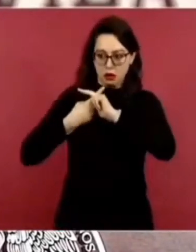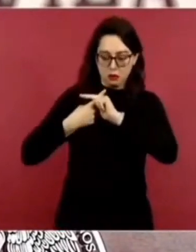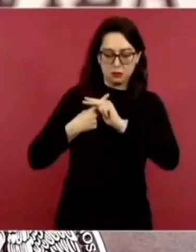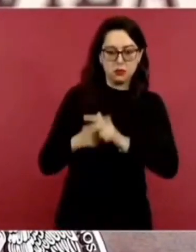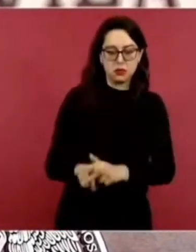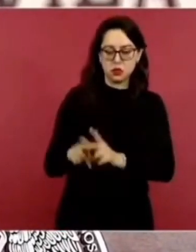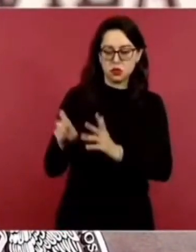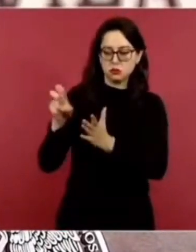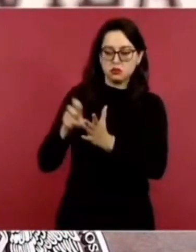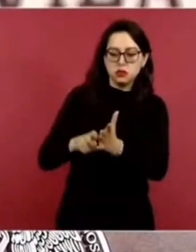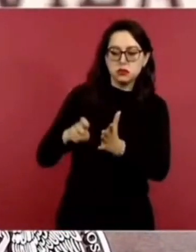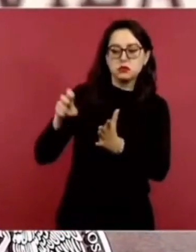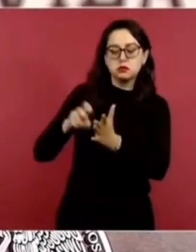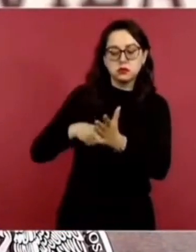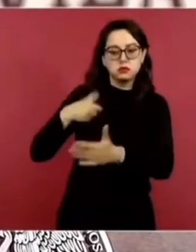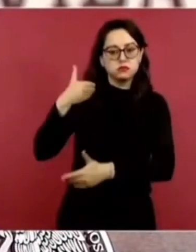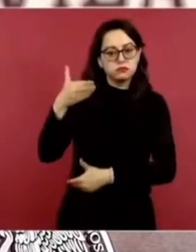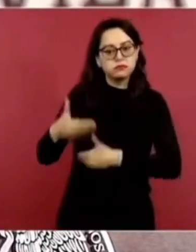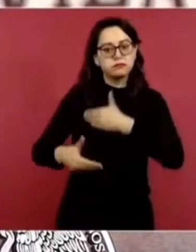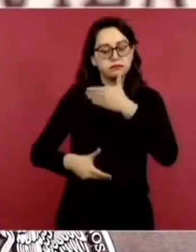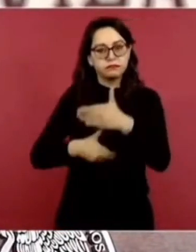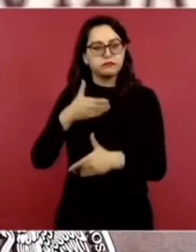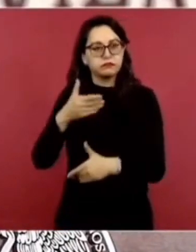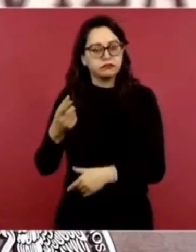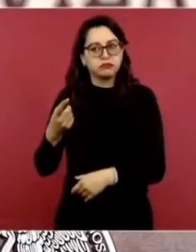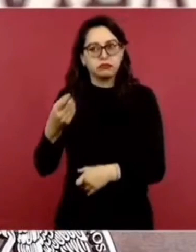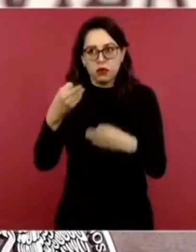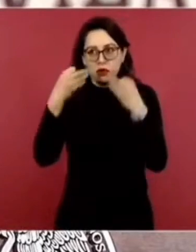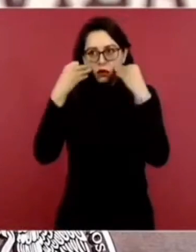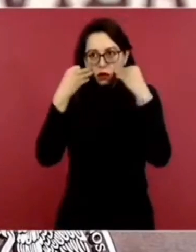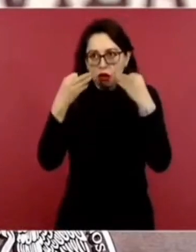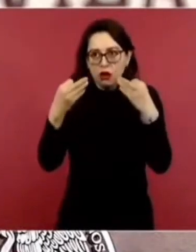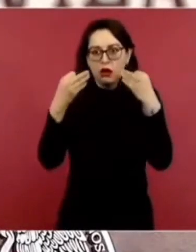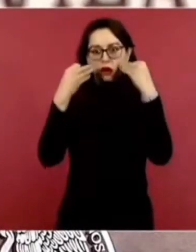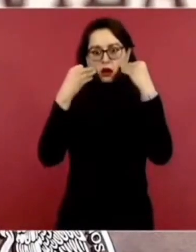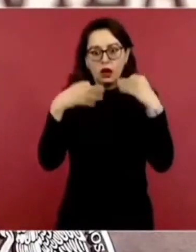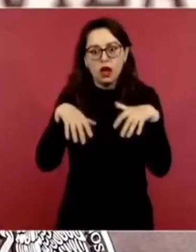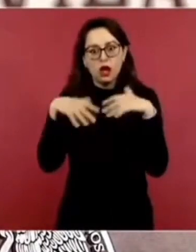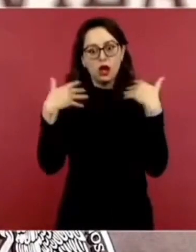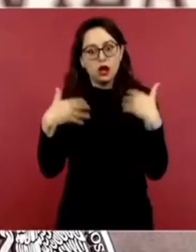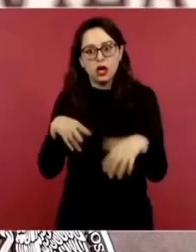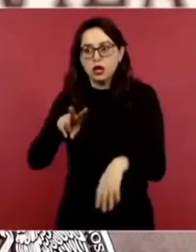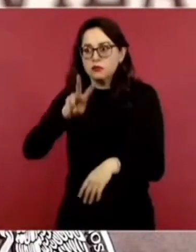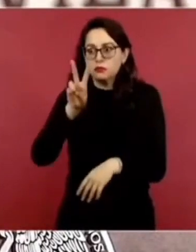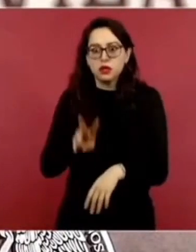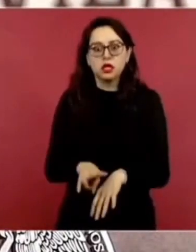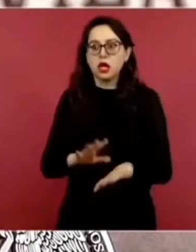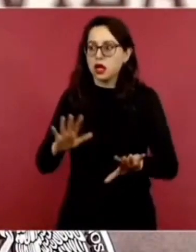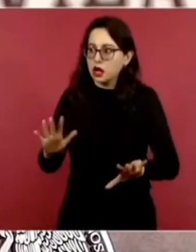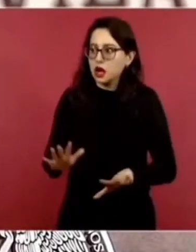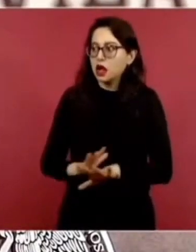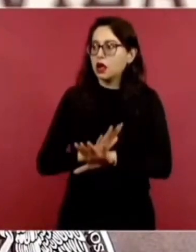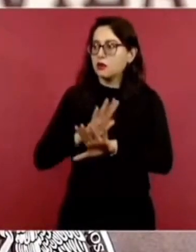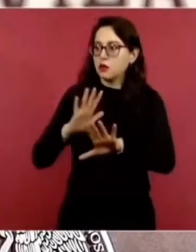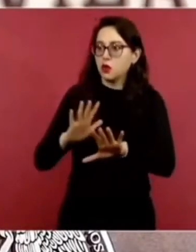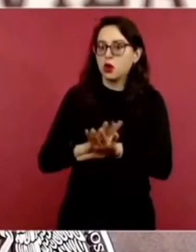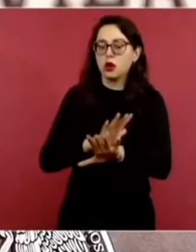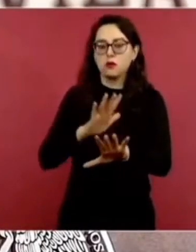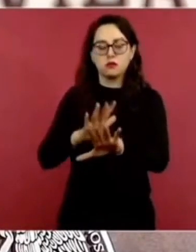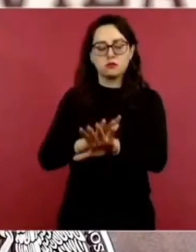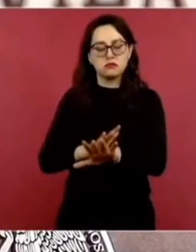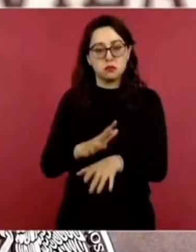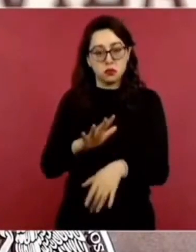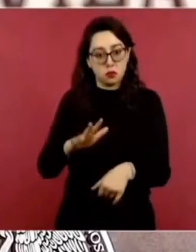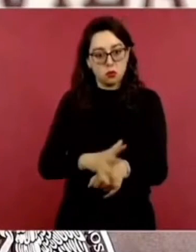hemos sido testigos. Y hoy lo ratificamos con la firma de este acuerdo y adherirnos al sistema